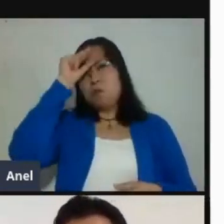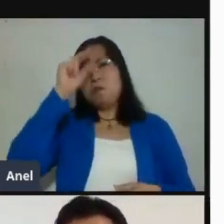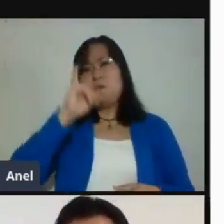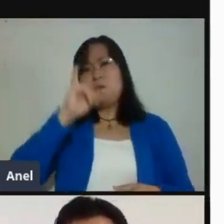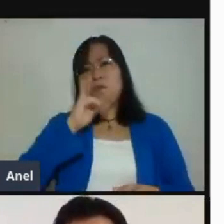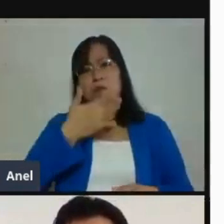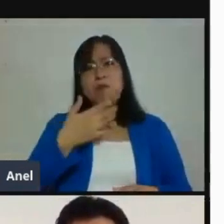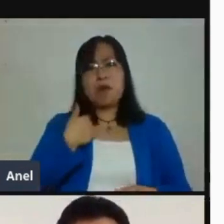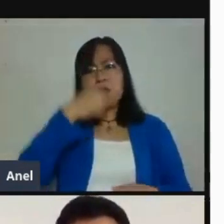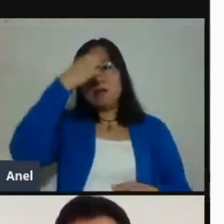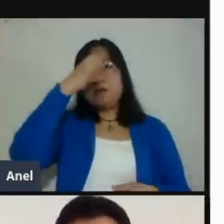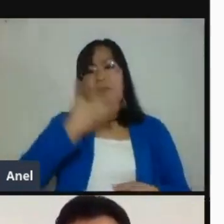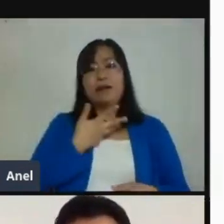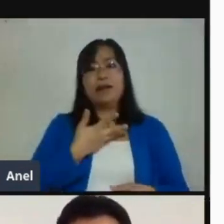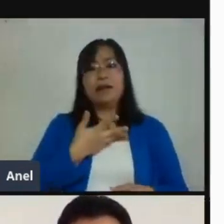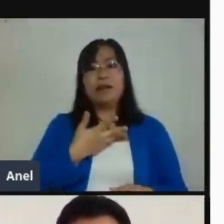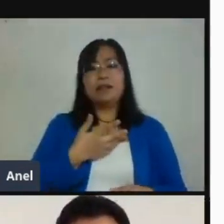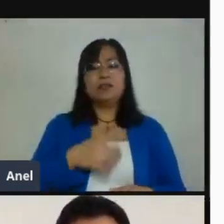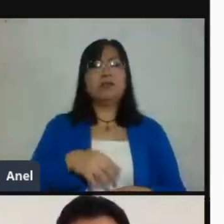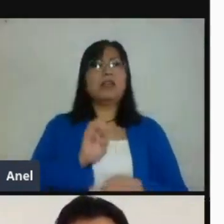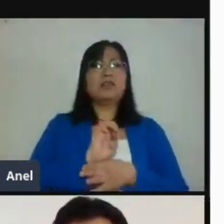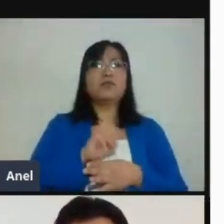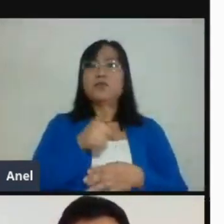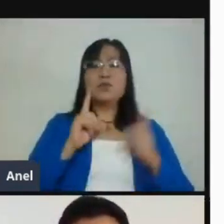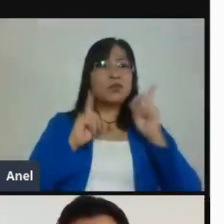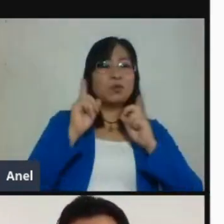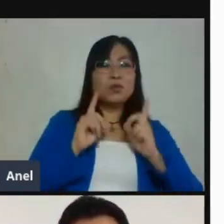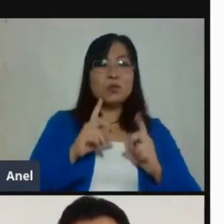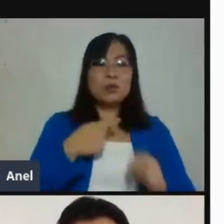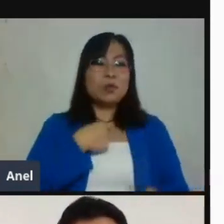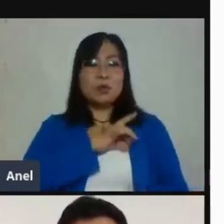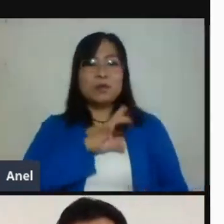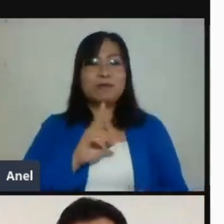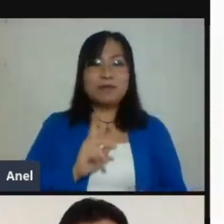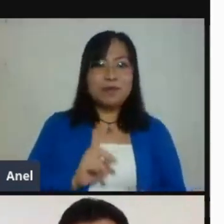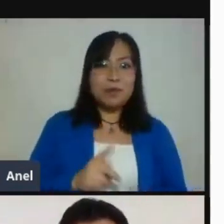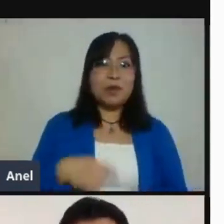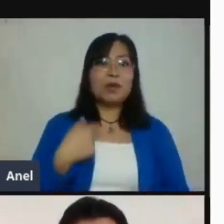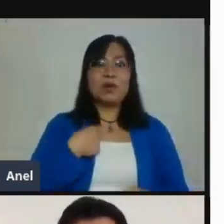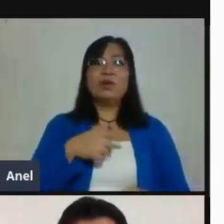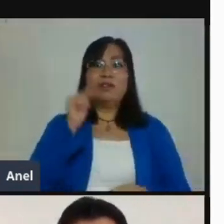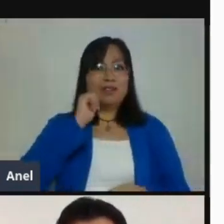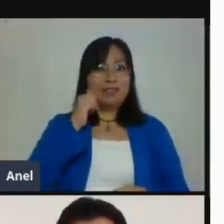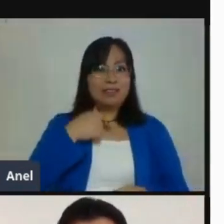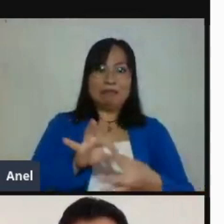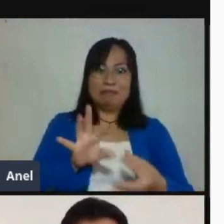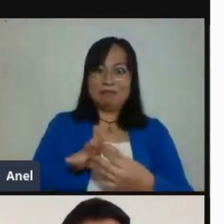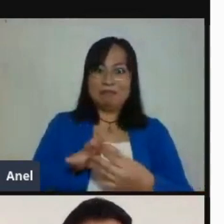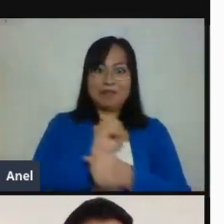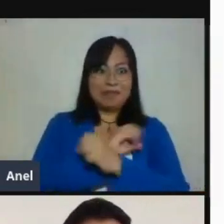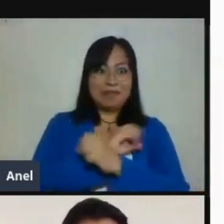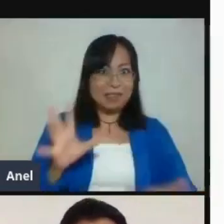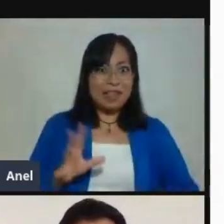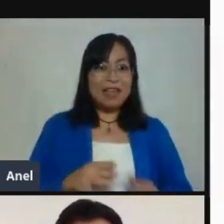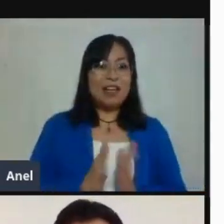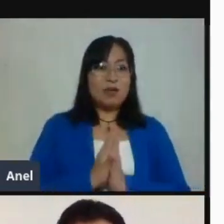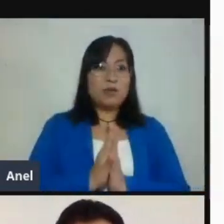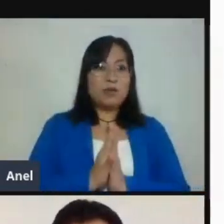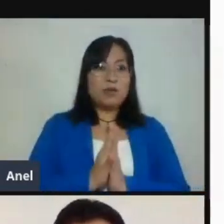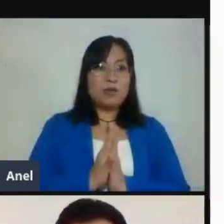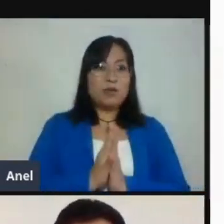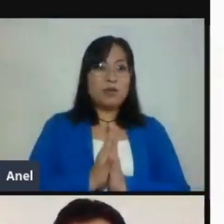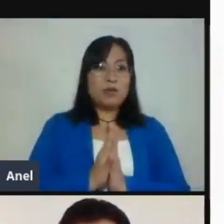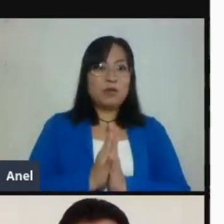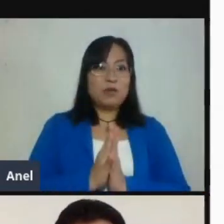momentos. Yo pongo el ejemplo aquí muy claro de que en el día a día, muy cotidiano, en las escuelas mexicanas, lo que sucede es que el papá